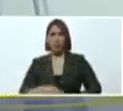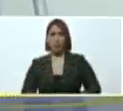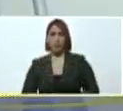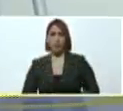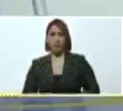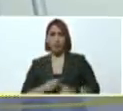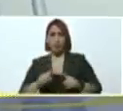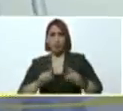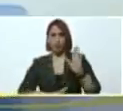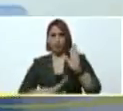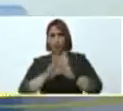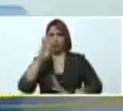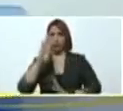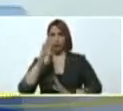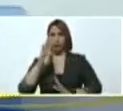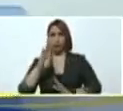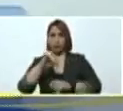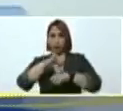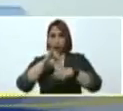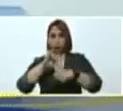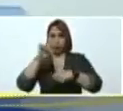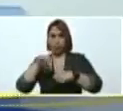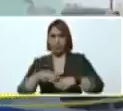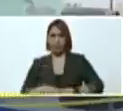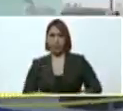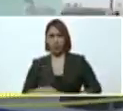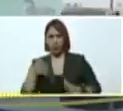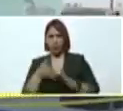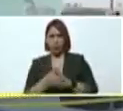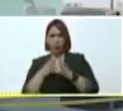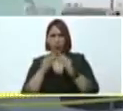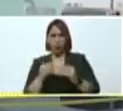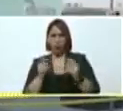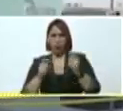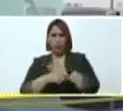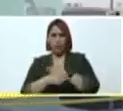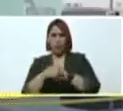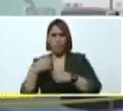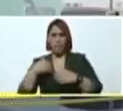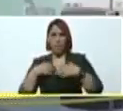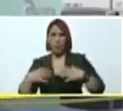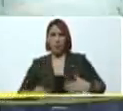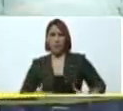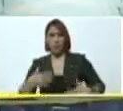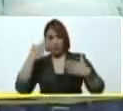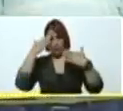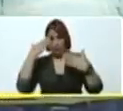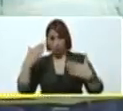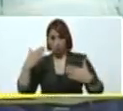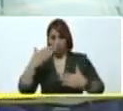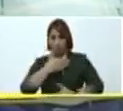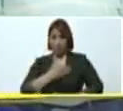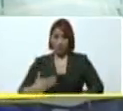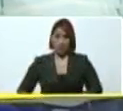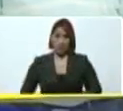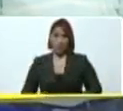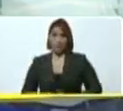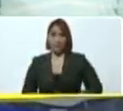incrementar las intervenciones currúrgicas, sobre todo, en lo que tiene que ver con trasplantes. Saludo, mi comandante presidente.